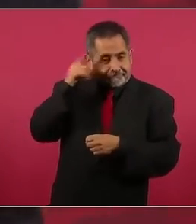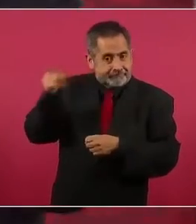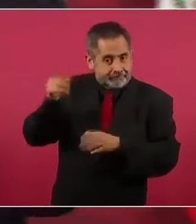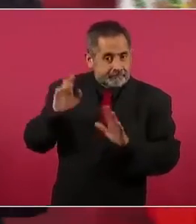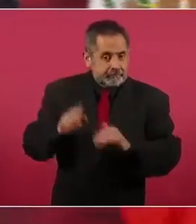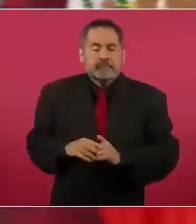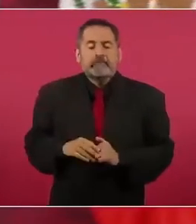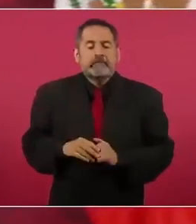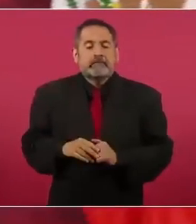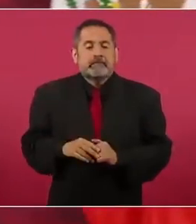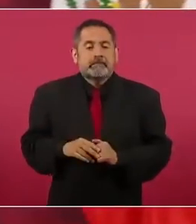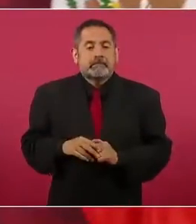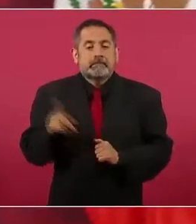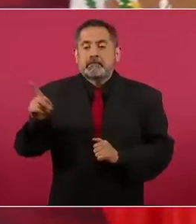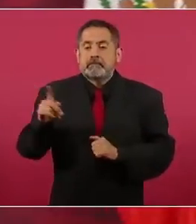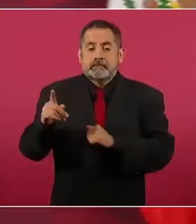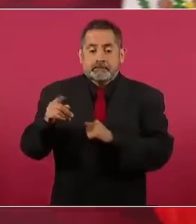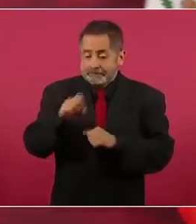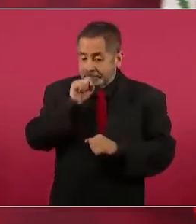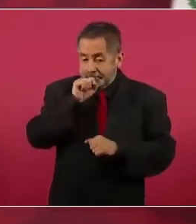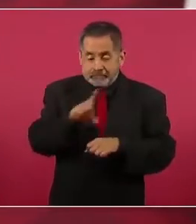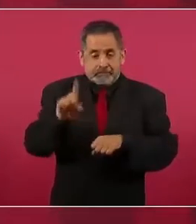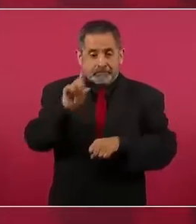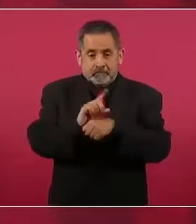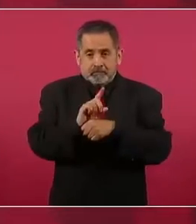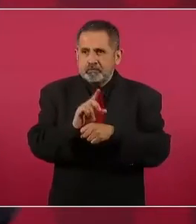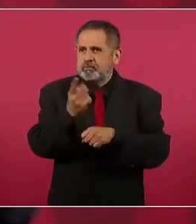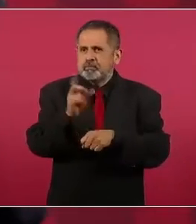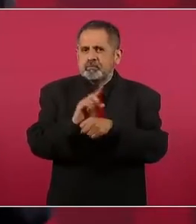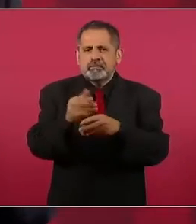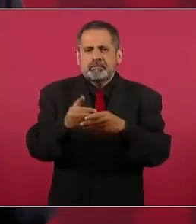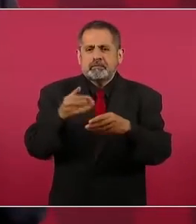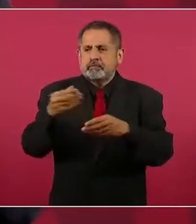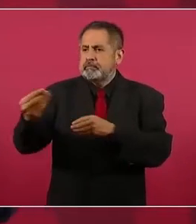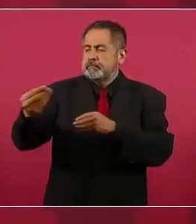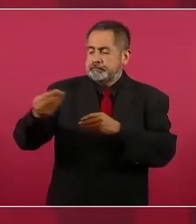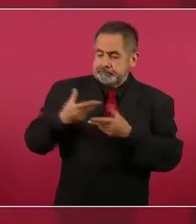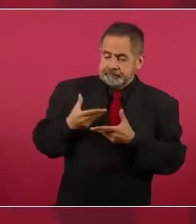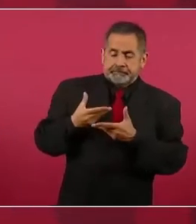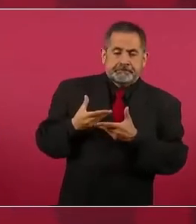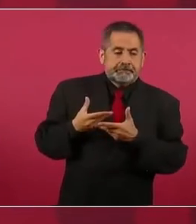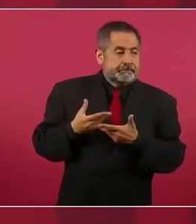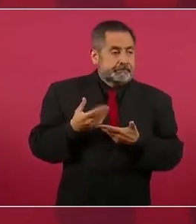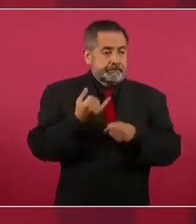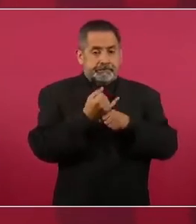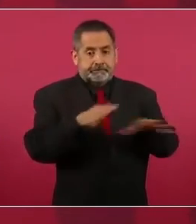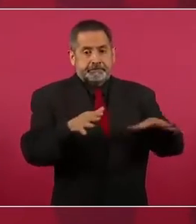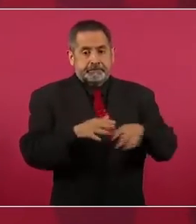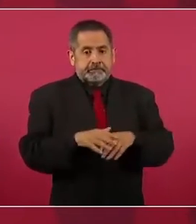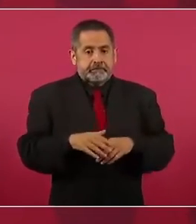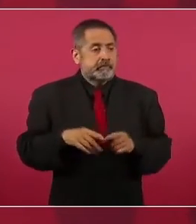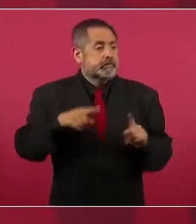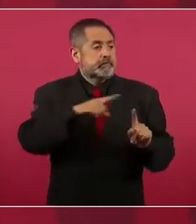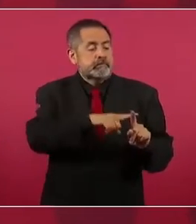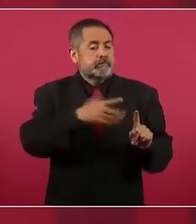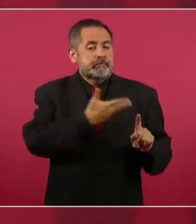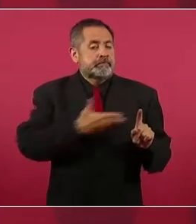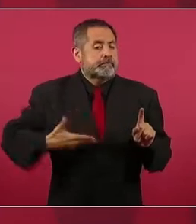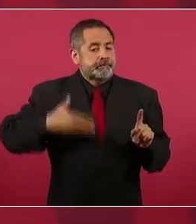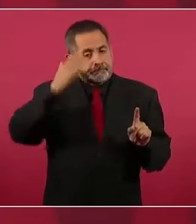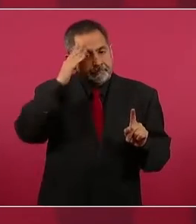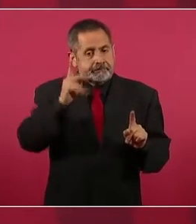esa alerta llega el mismo día, un día antes que sale el dirigente del PRI